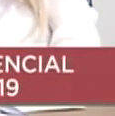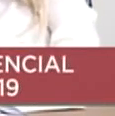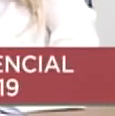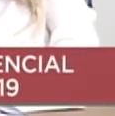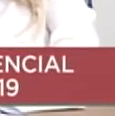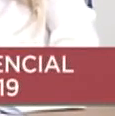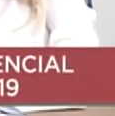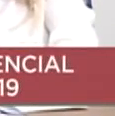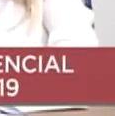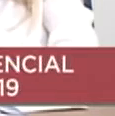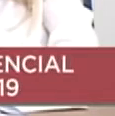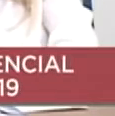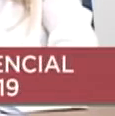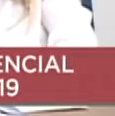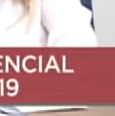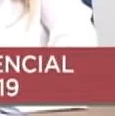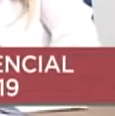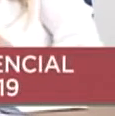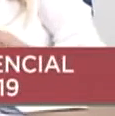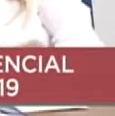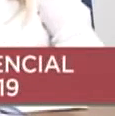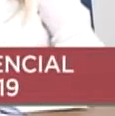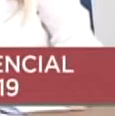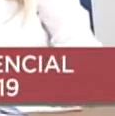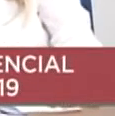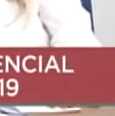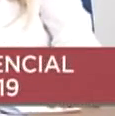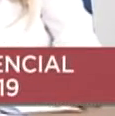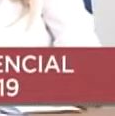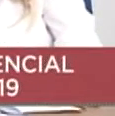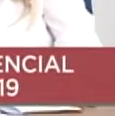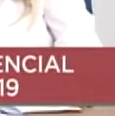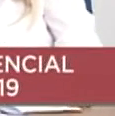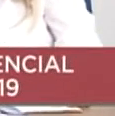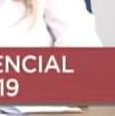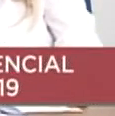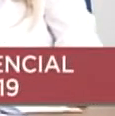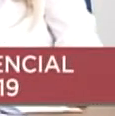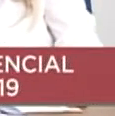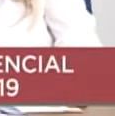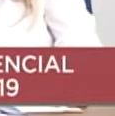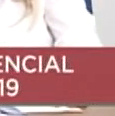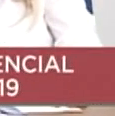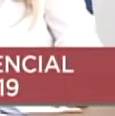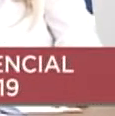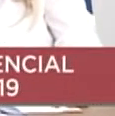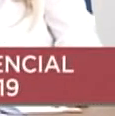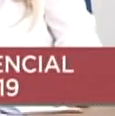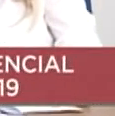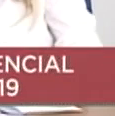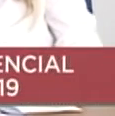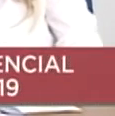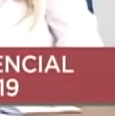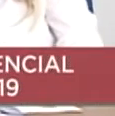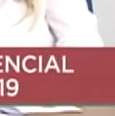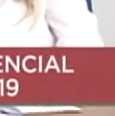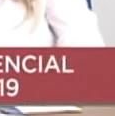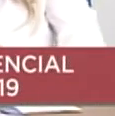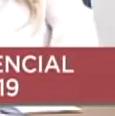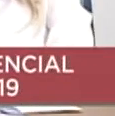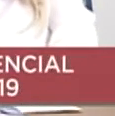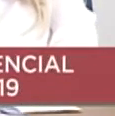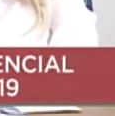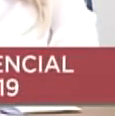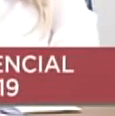mutua que la vemos completamente en estos momentos difíciles de pandemia.